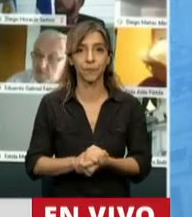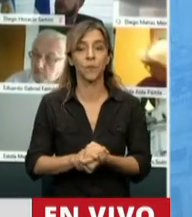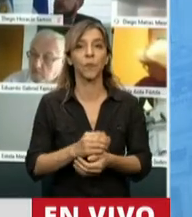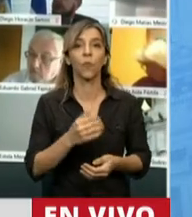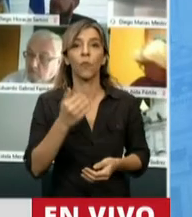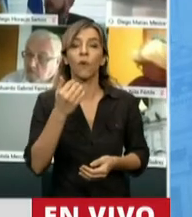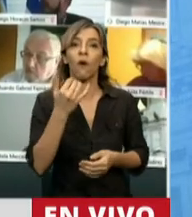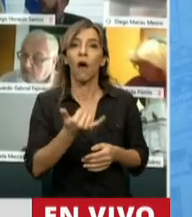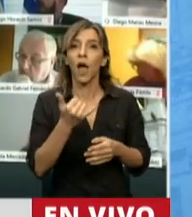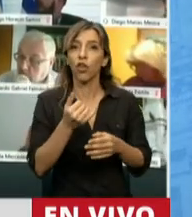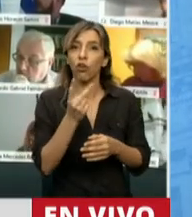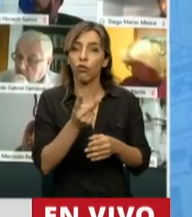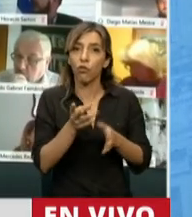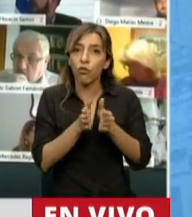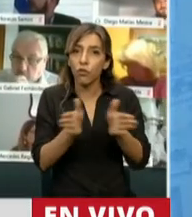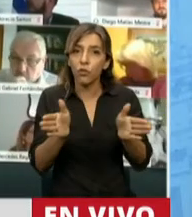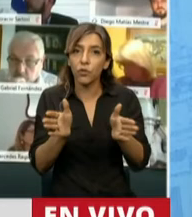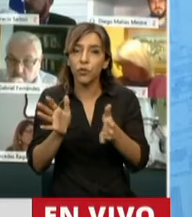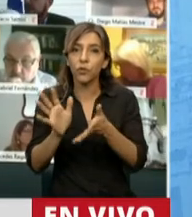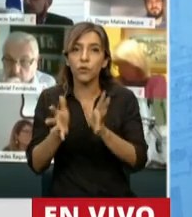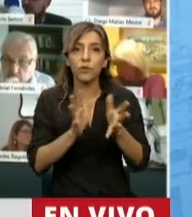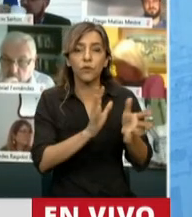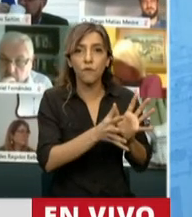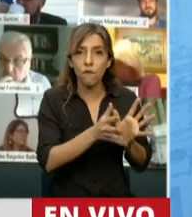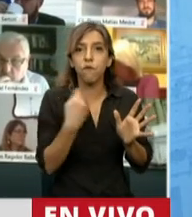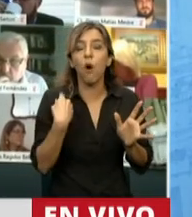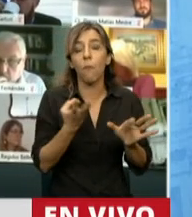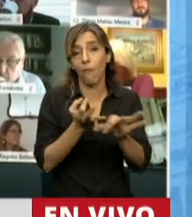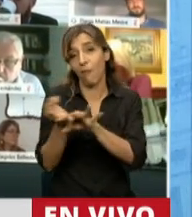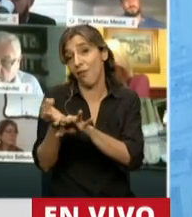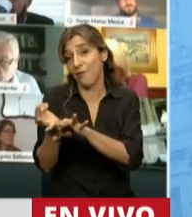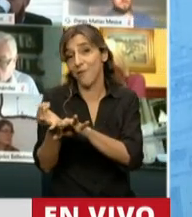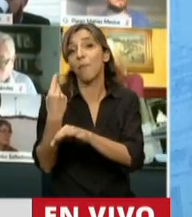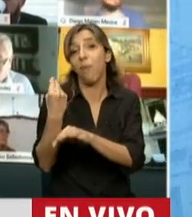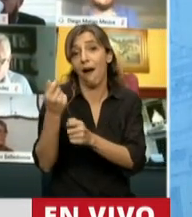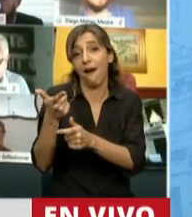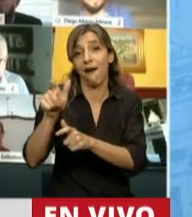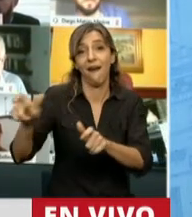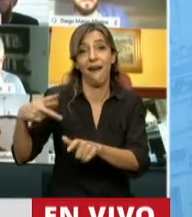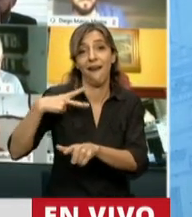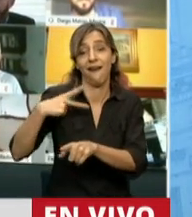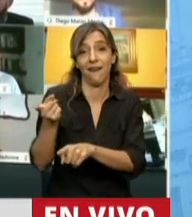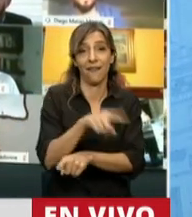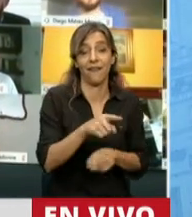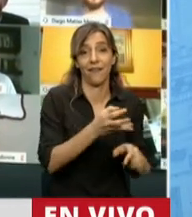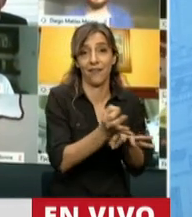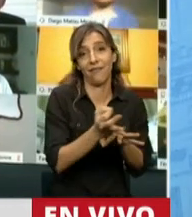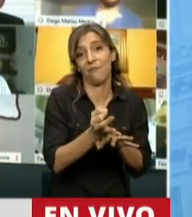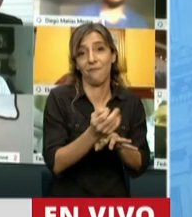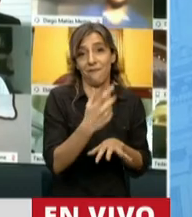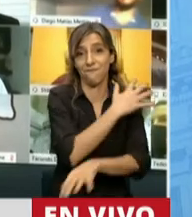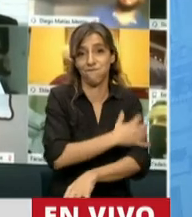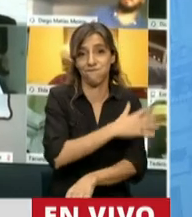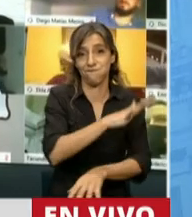dos circuitos de educación para ricos y educación para pobres la educación para pobres es conducida por Varadel hoy